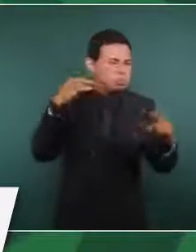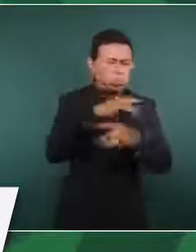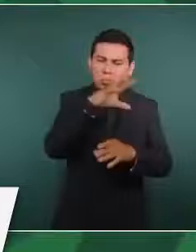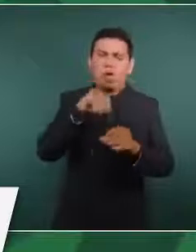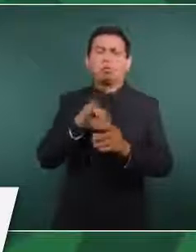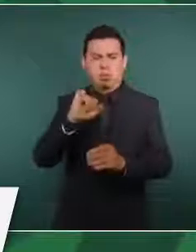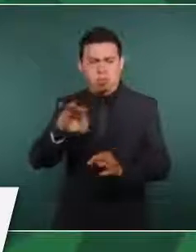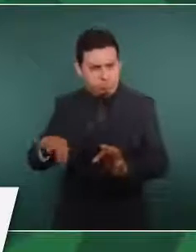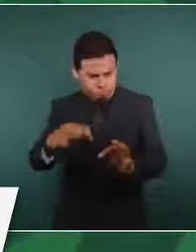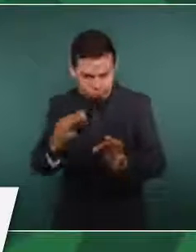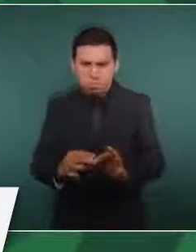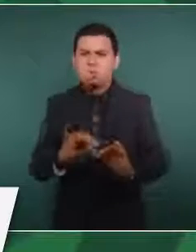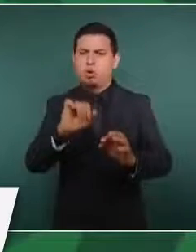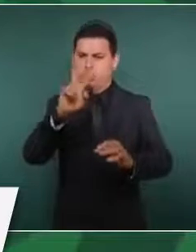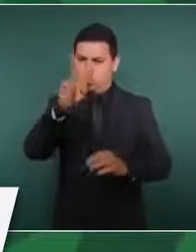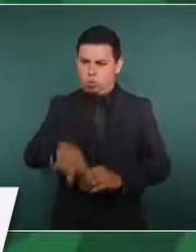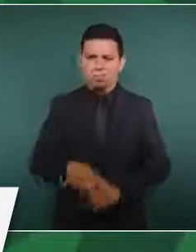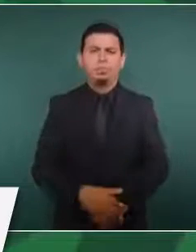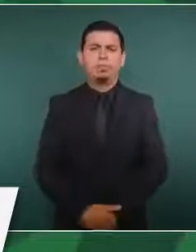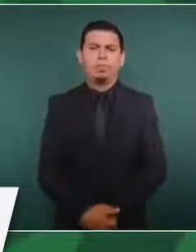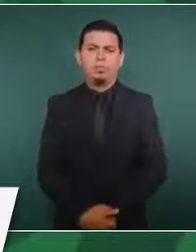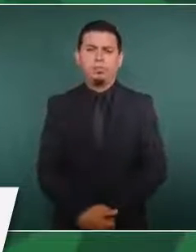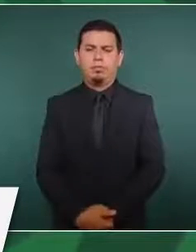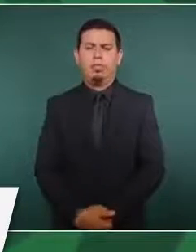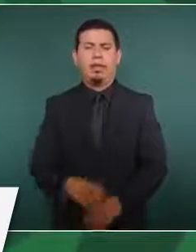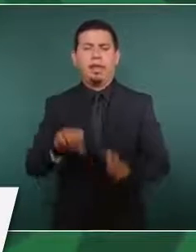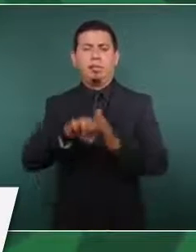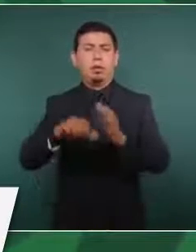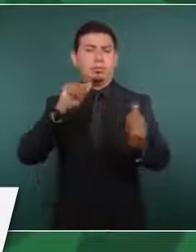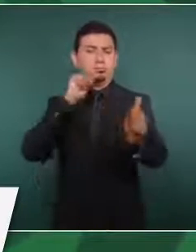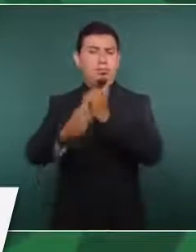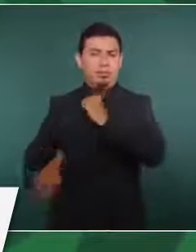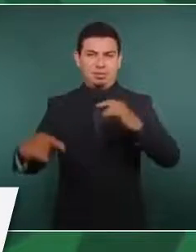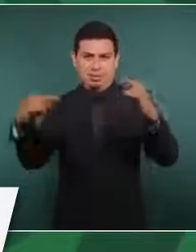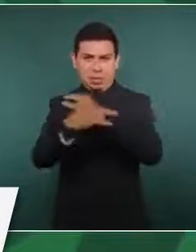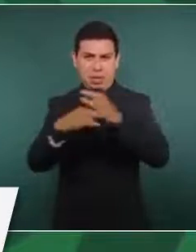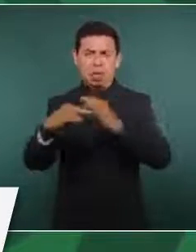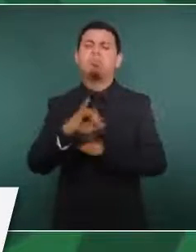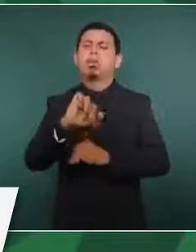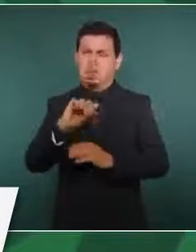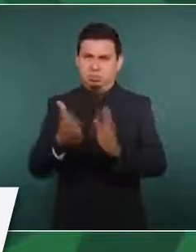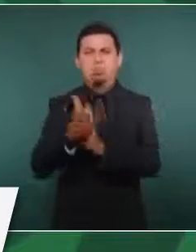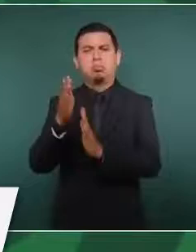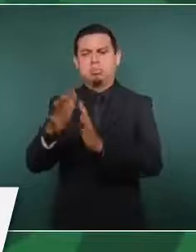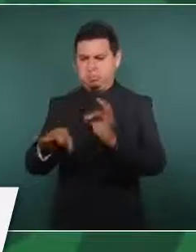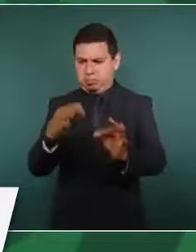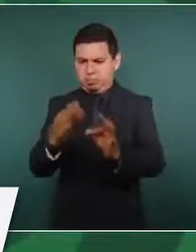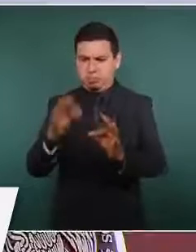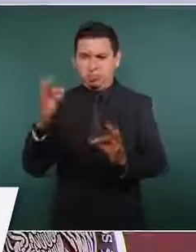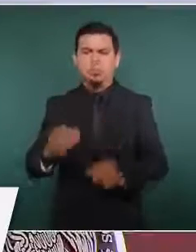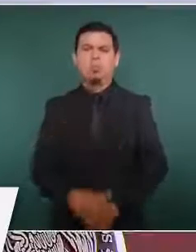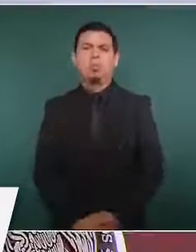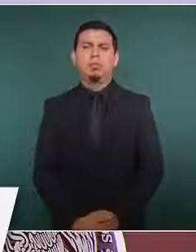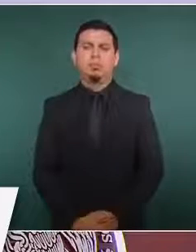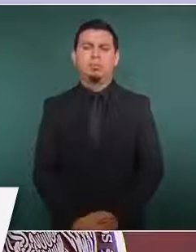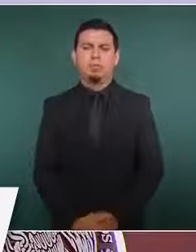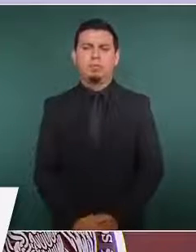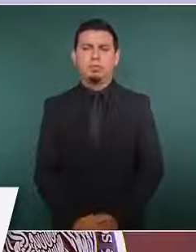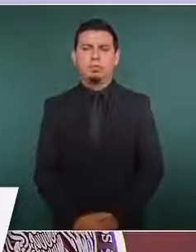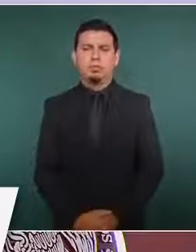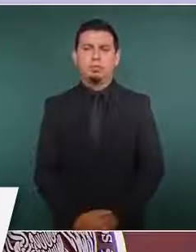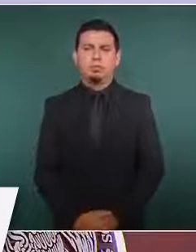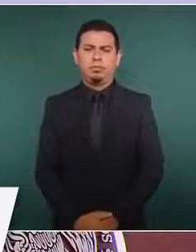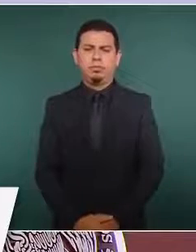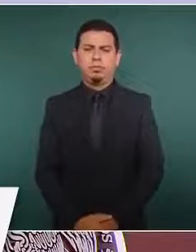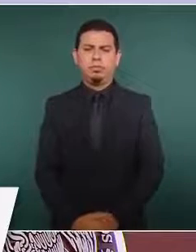supercarreteras, ya se está